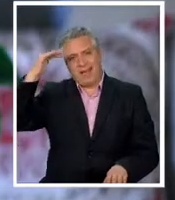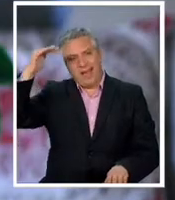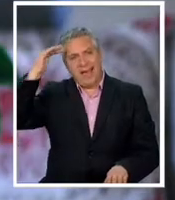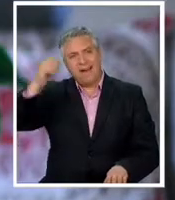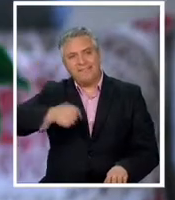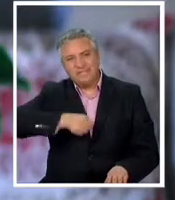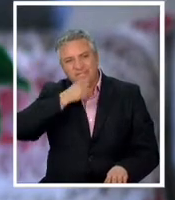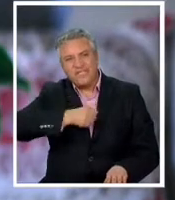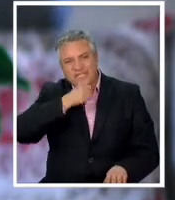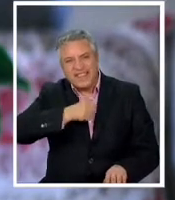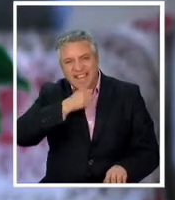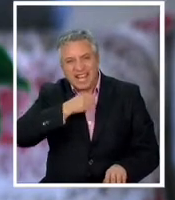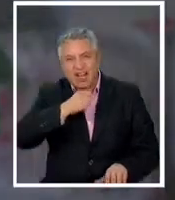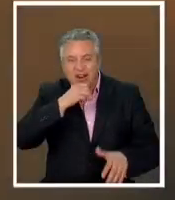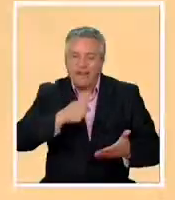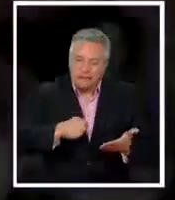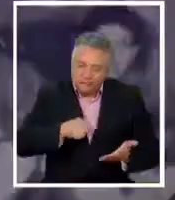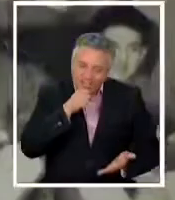viejos viejos ya